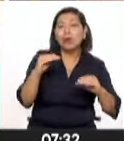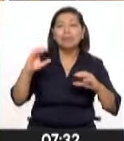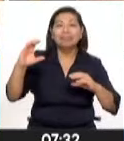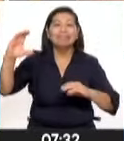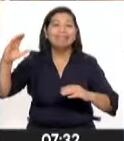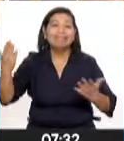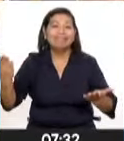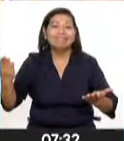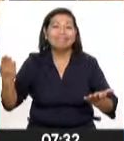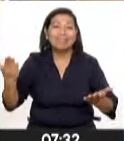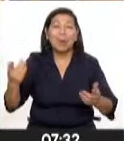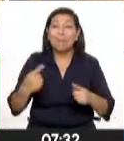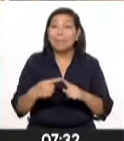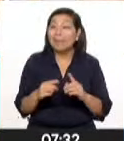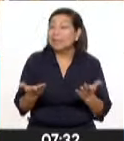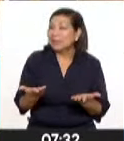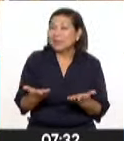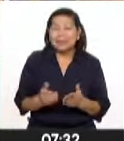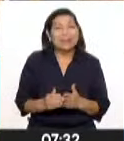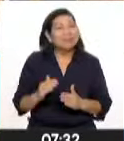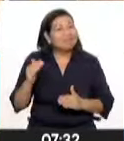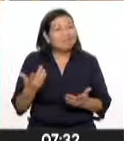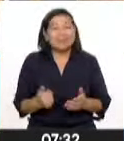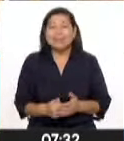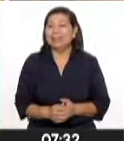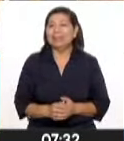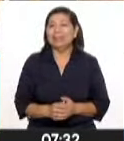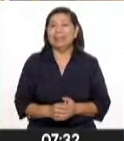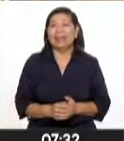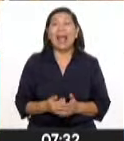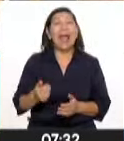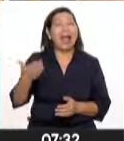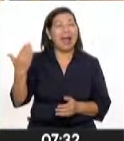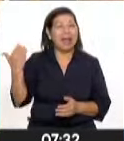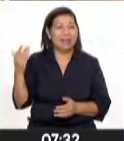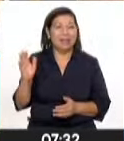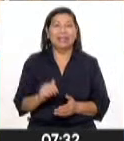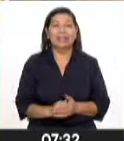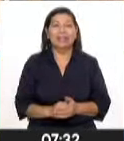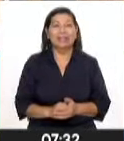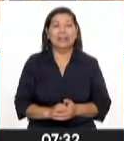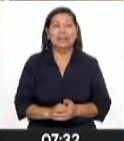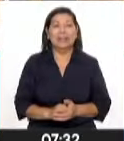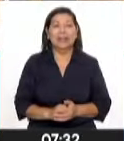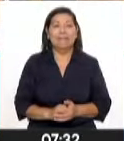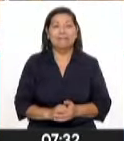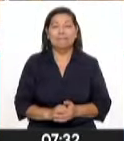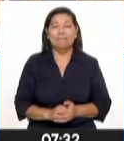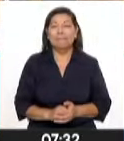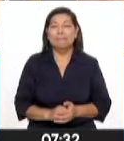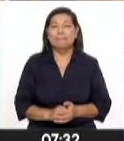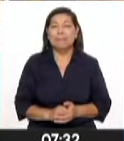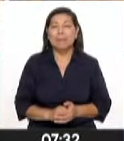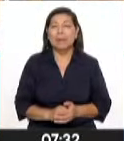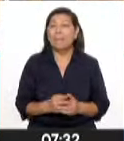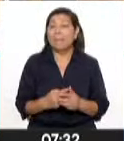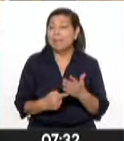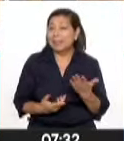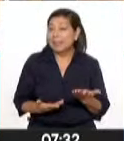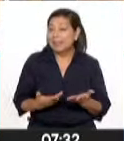eran partidarios del expresidente ecuatoriano que